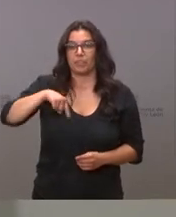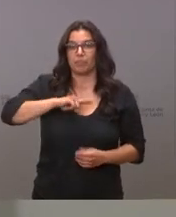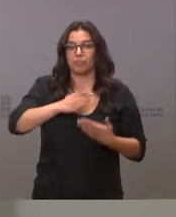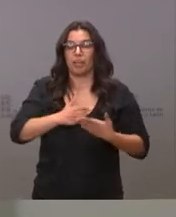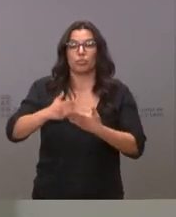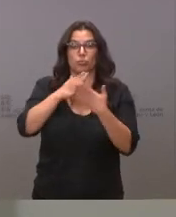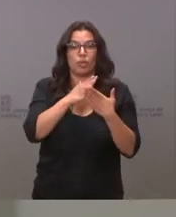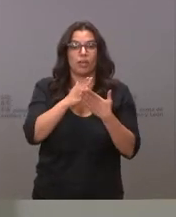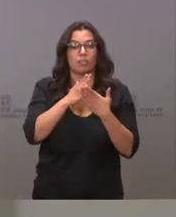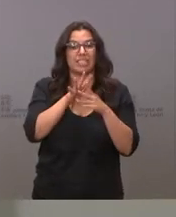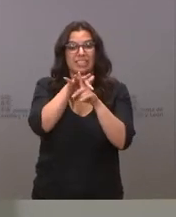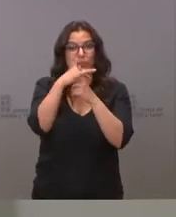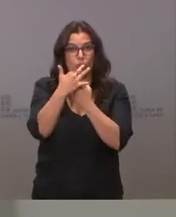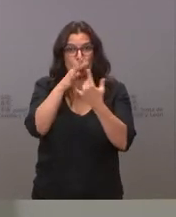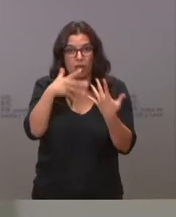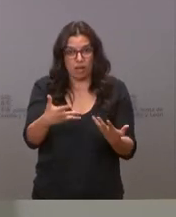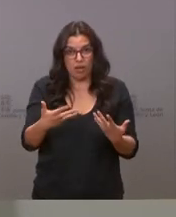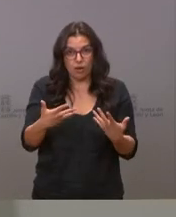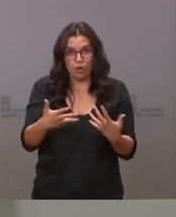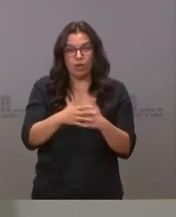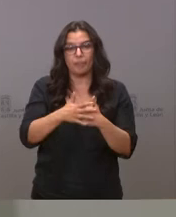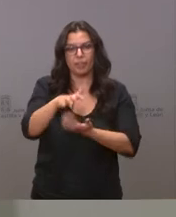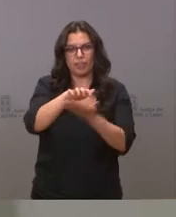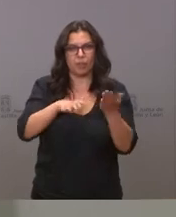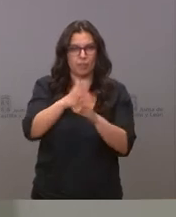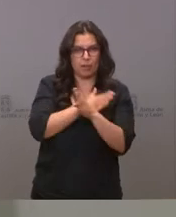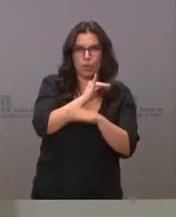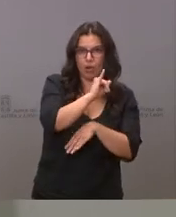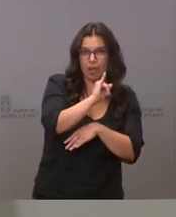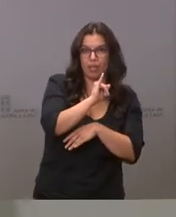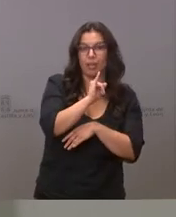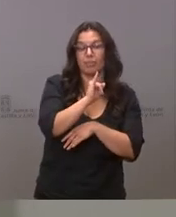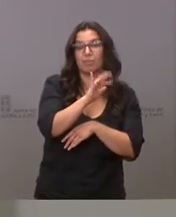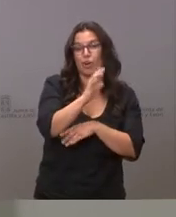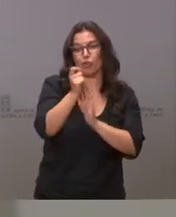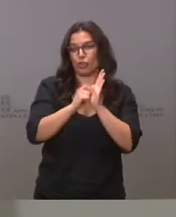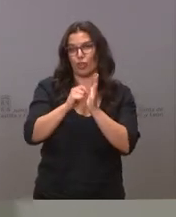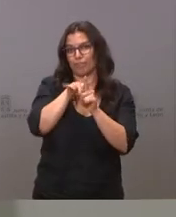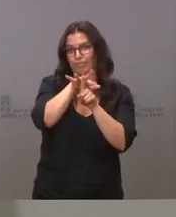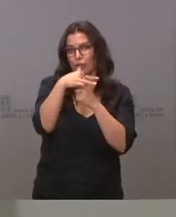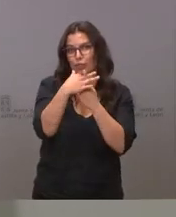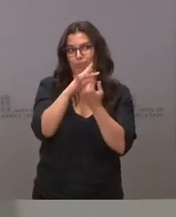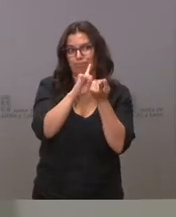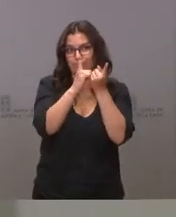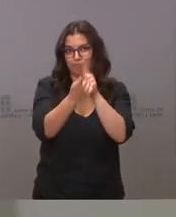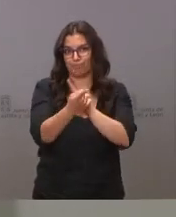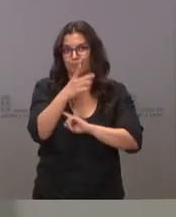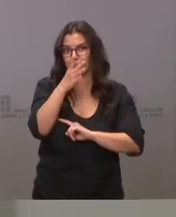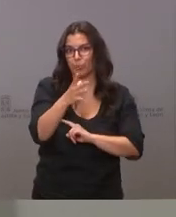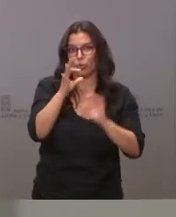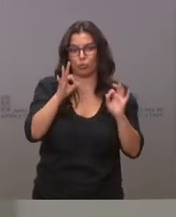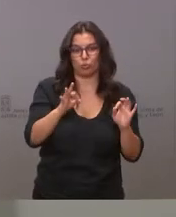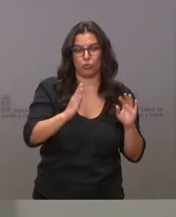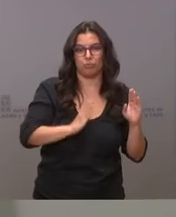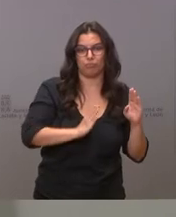es la situación actual, porque teníamos un informe previo, pero las condiciones han cambiado, porque el transcurso de la